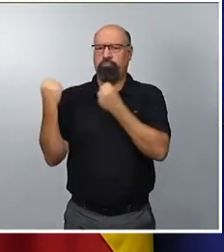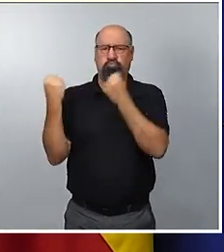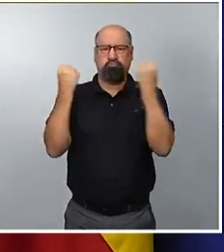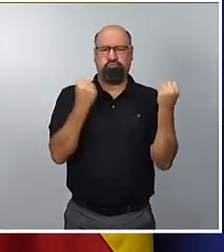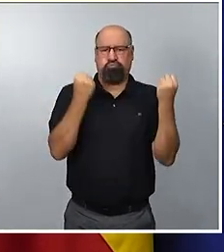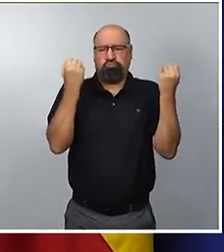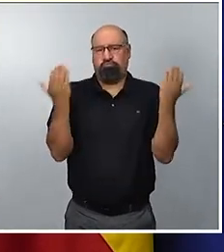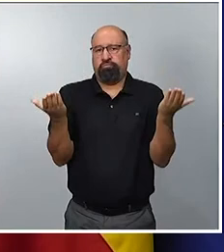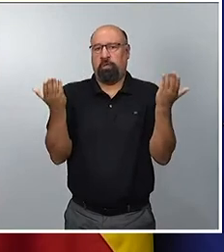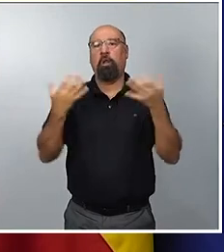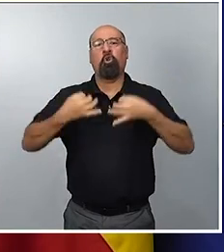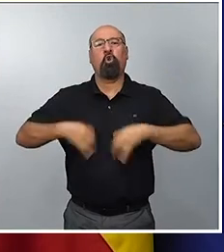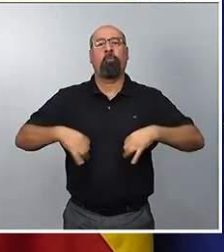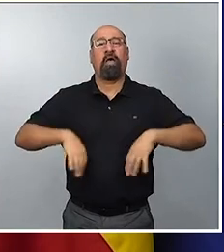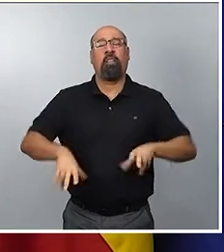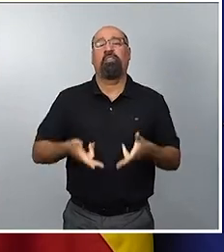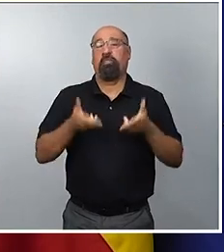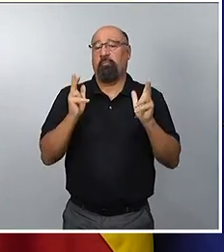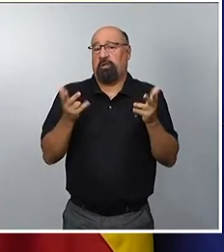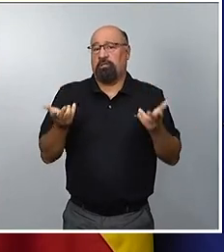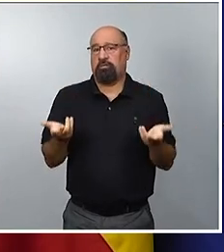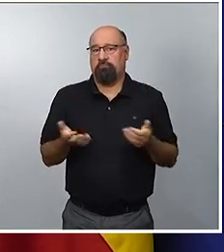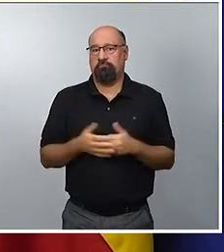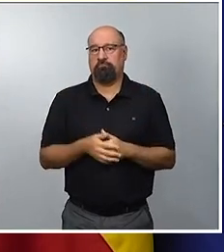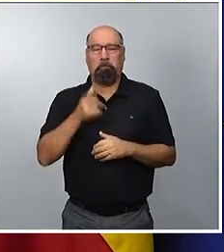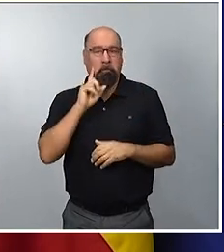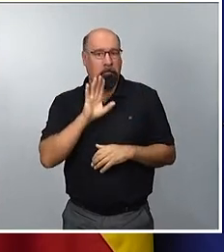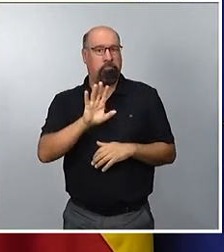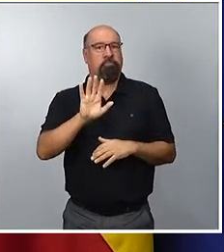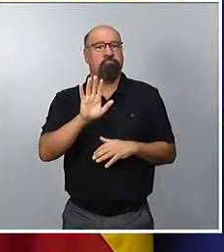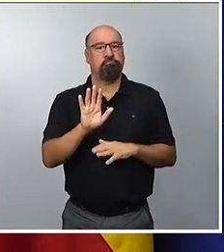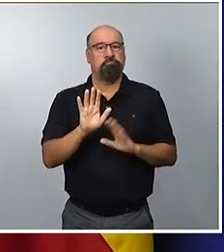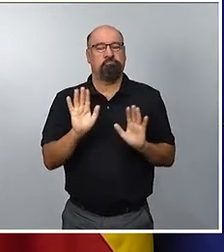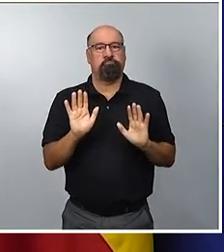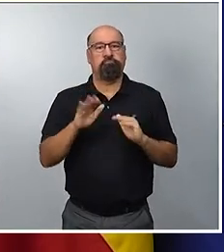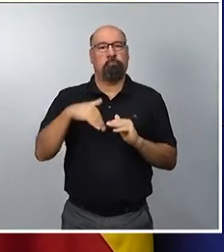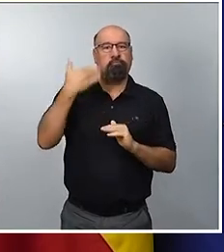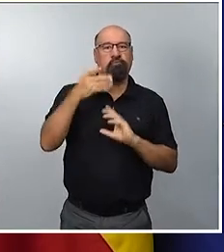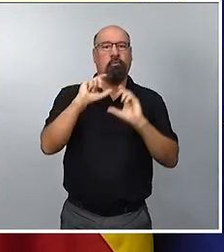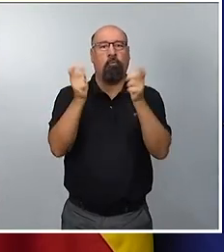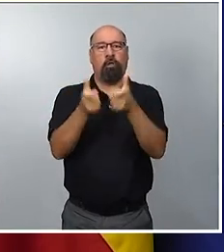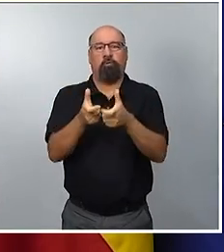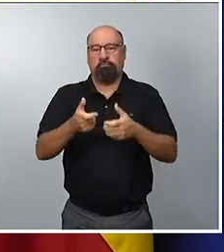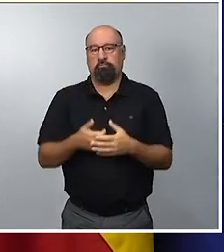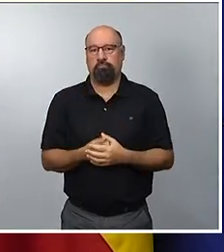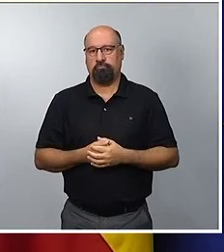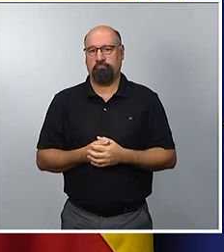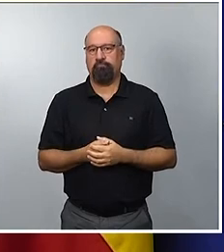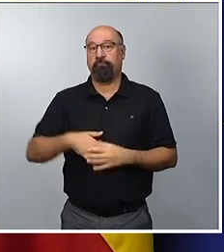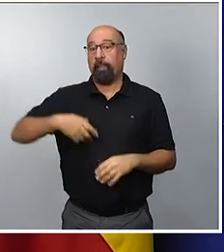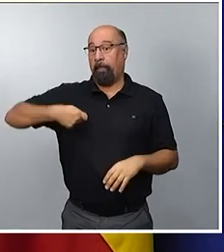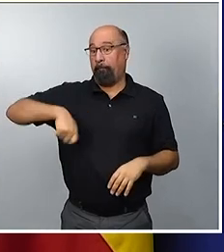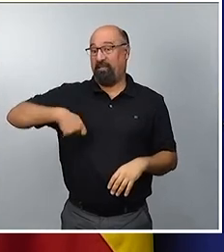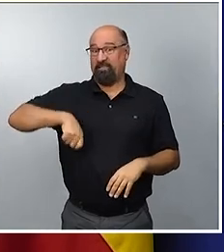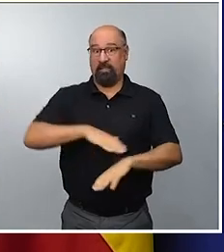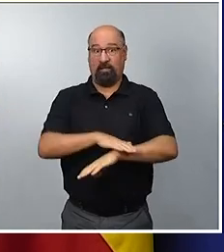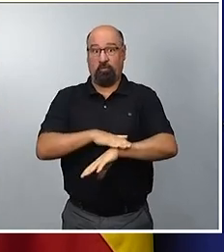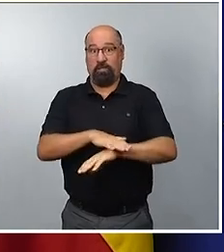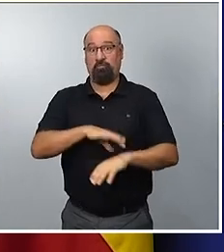normalidad democrática. Vamos a asistir a esa reunión. Y, para ello, además, el presidente lo que sí ha mostrado es